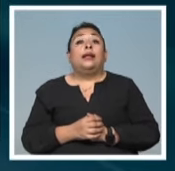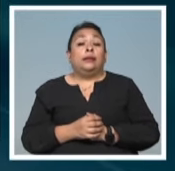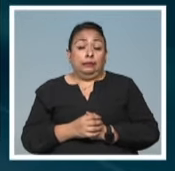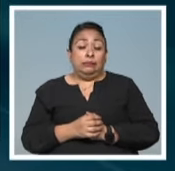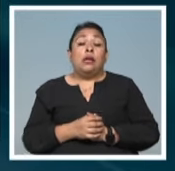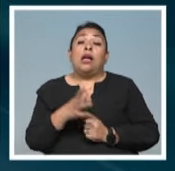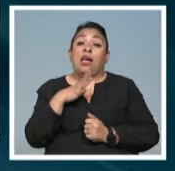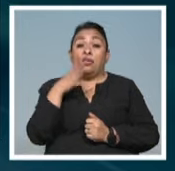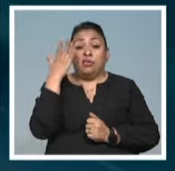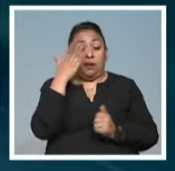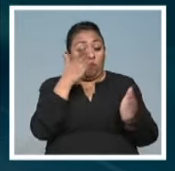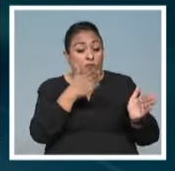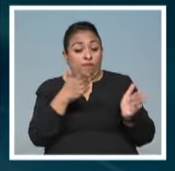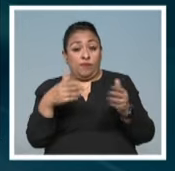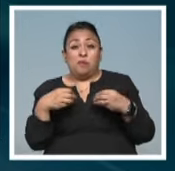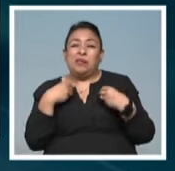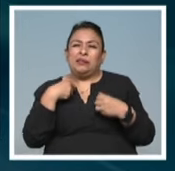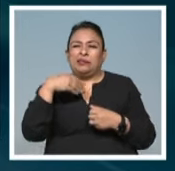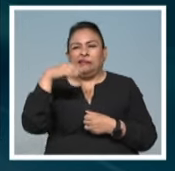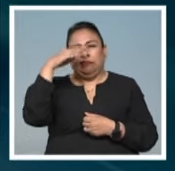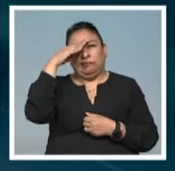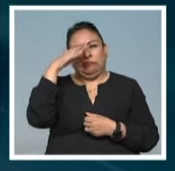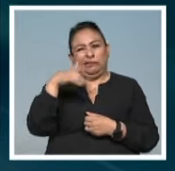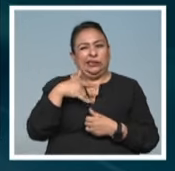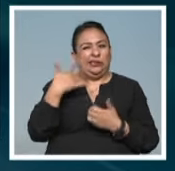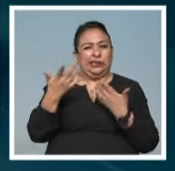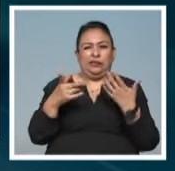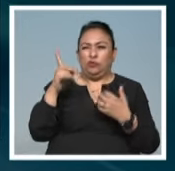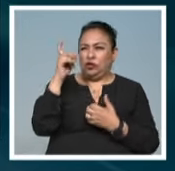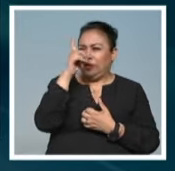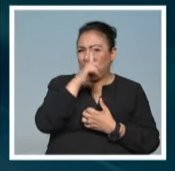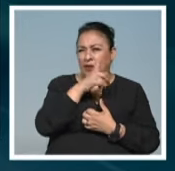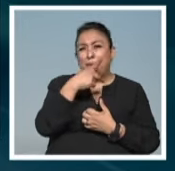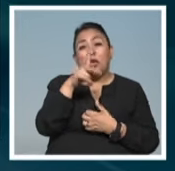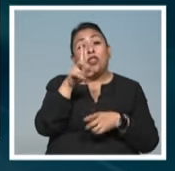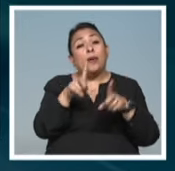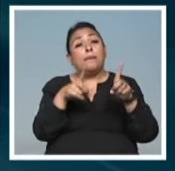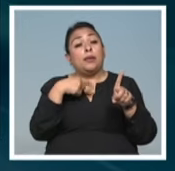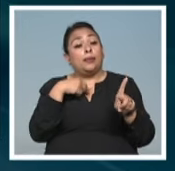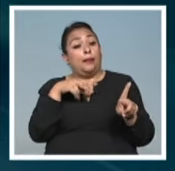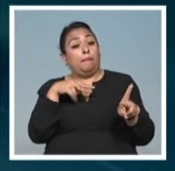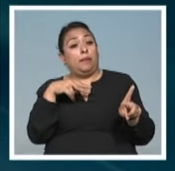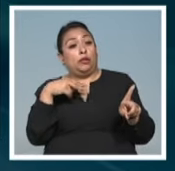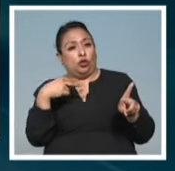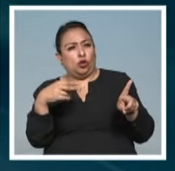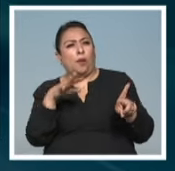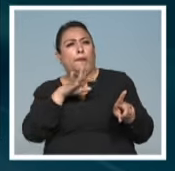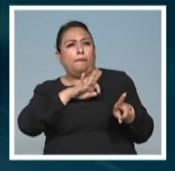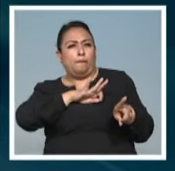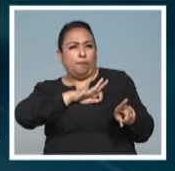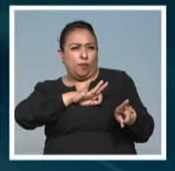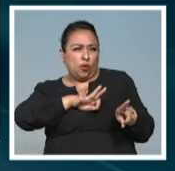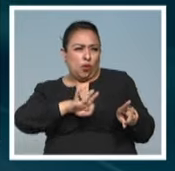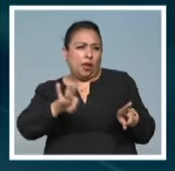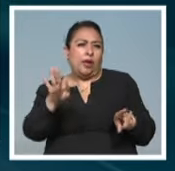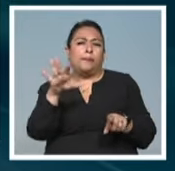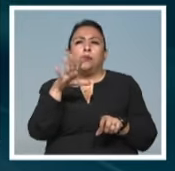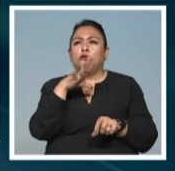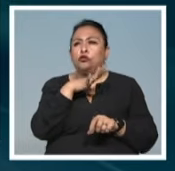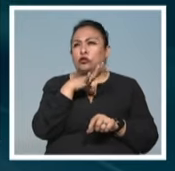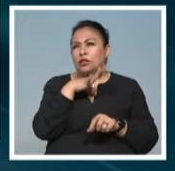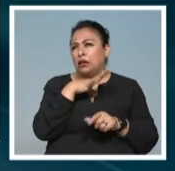Hay etapas de la vida que parecieran más difíciles que otras, pero depende de la perspectiva, puede uno tener